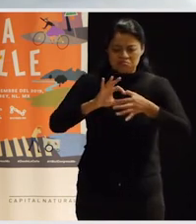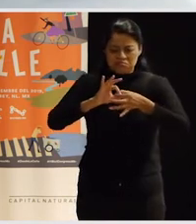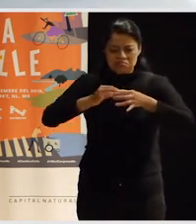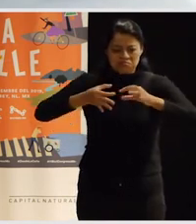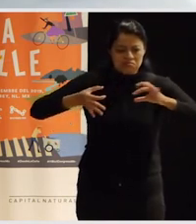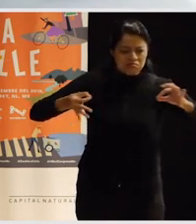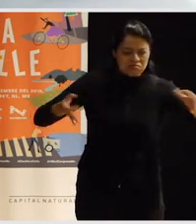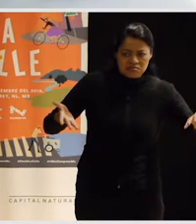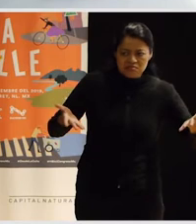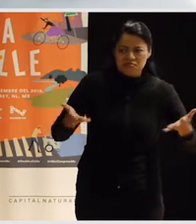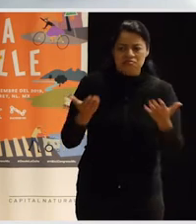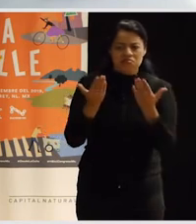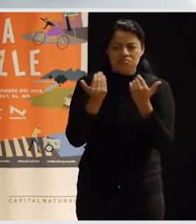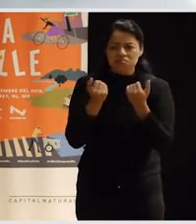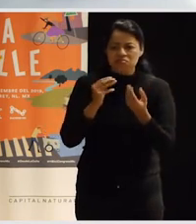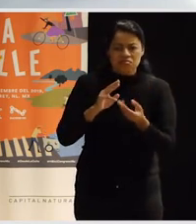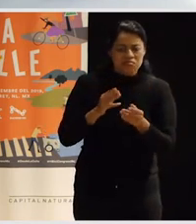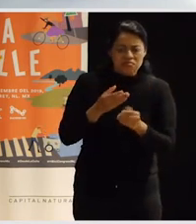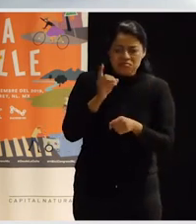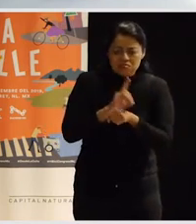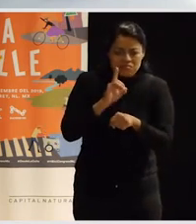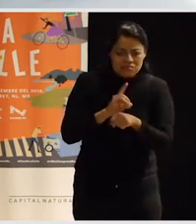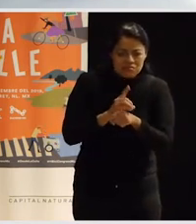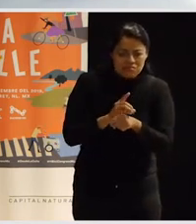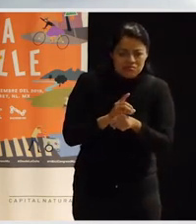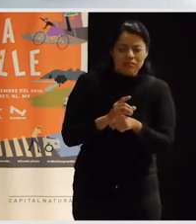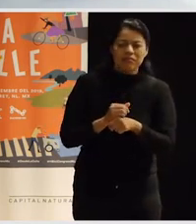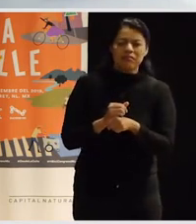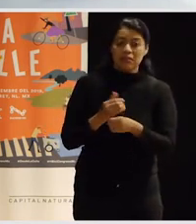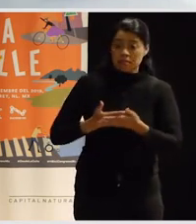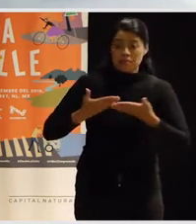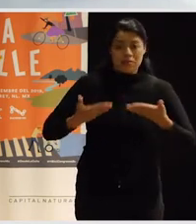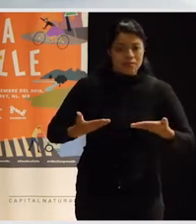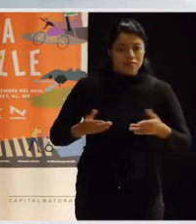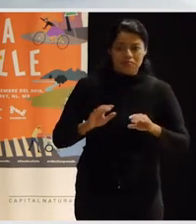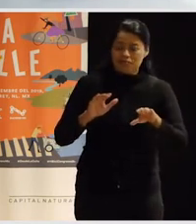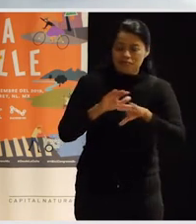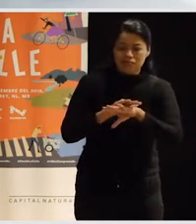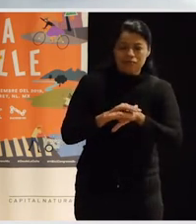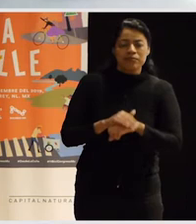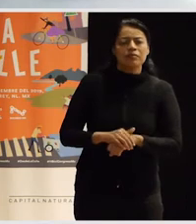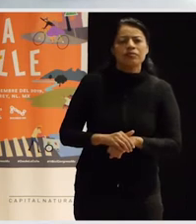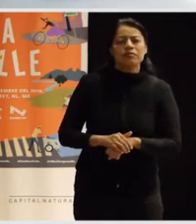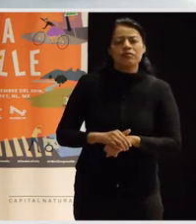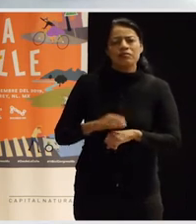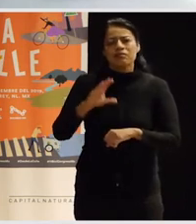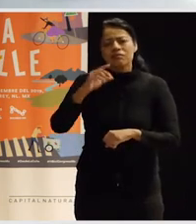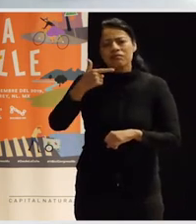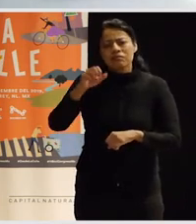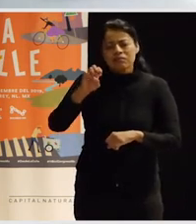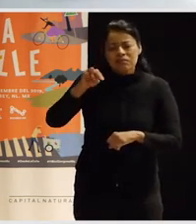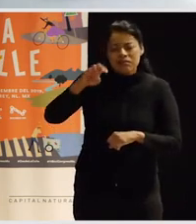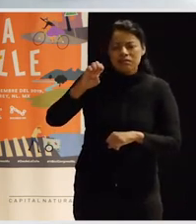con una relación con nuestra vida cotidiana, ¿no? El día no solo con nuestra vida de ahora, sino con, digamos, con toda la genealogía, con toda la